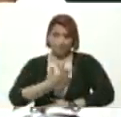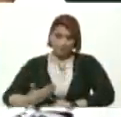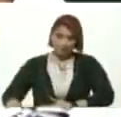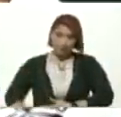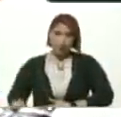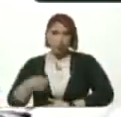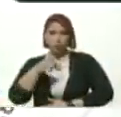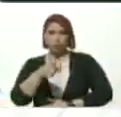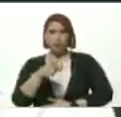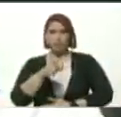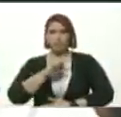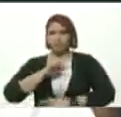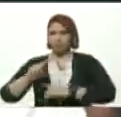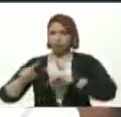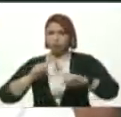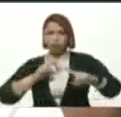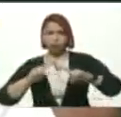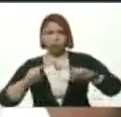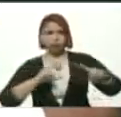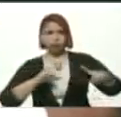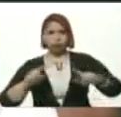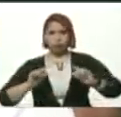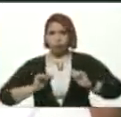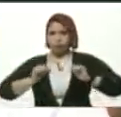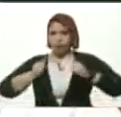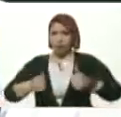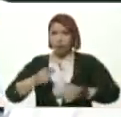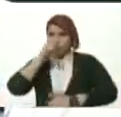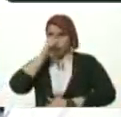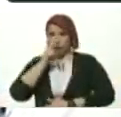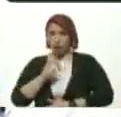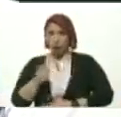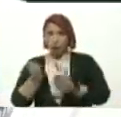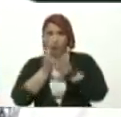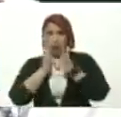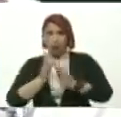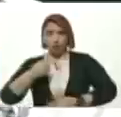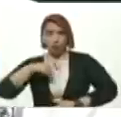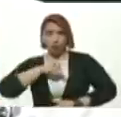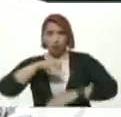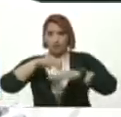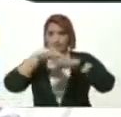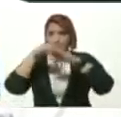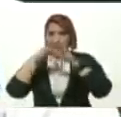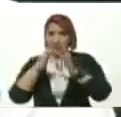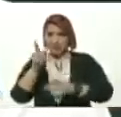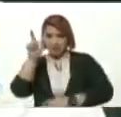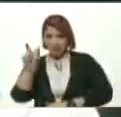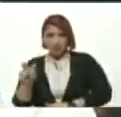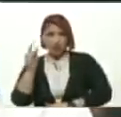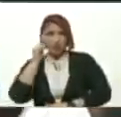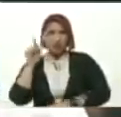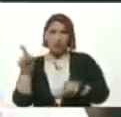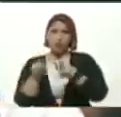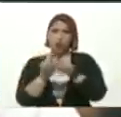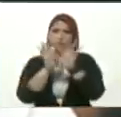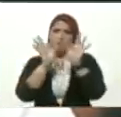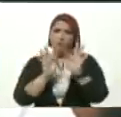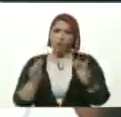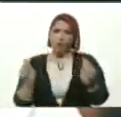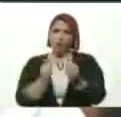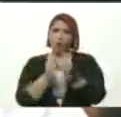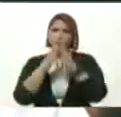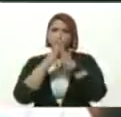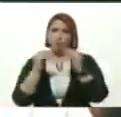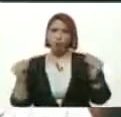Usted ha orientado El inicio Del año escolar Y nuestra ministra De igual forma Con todas las